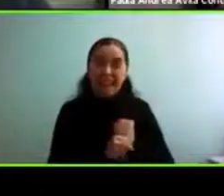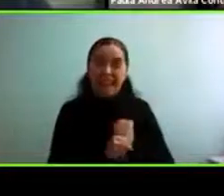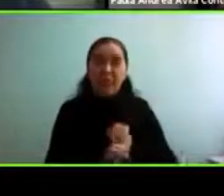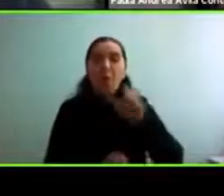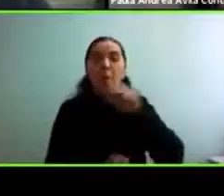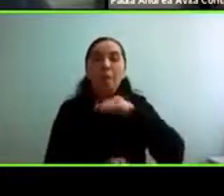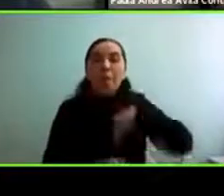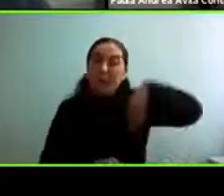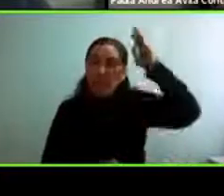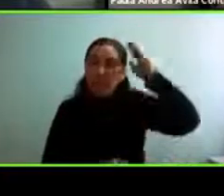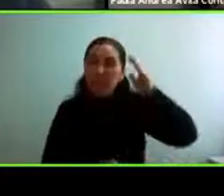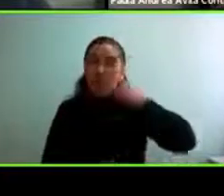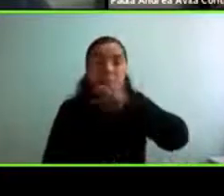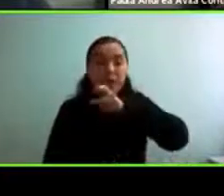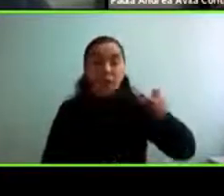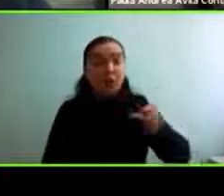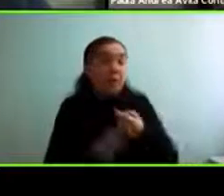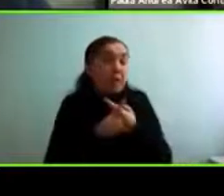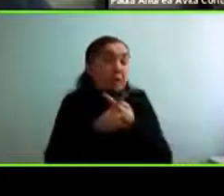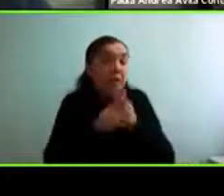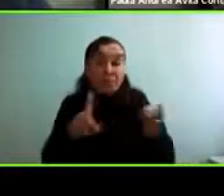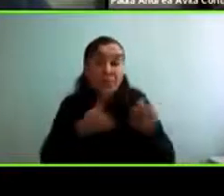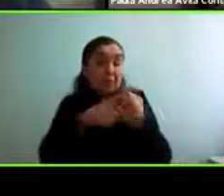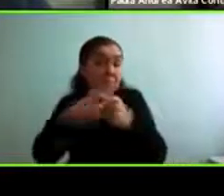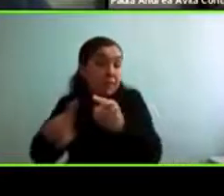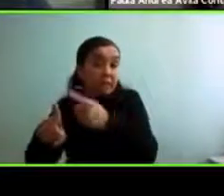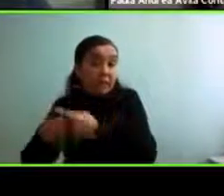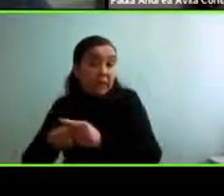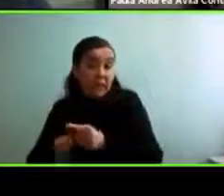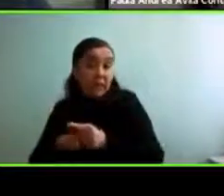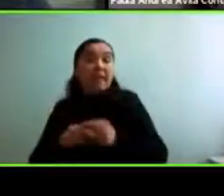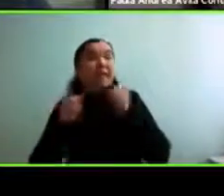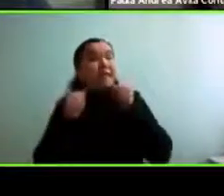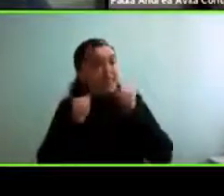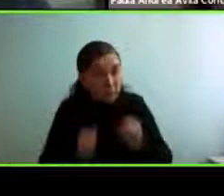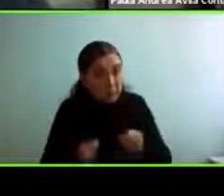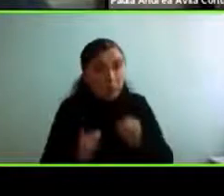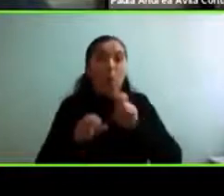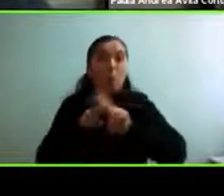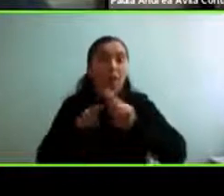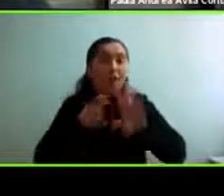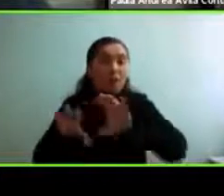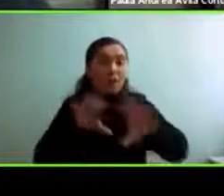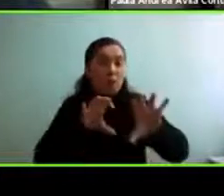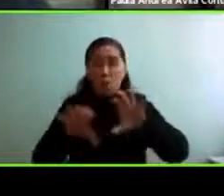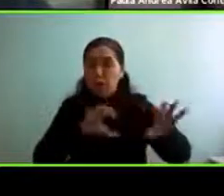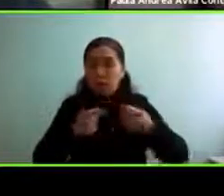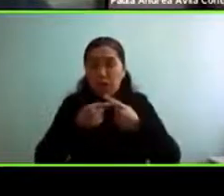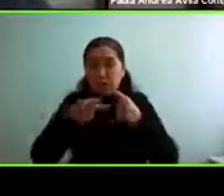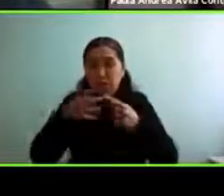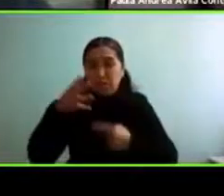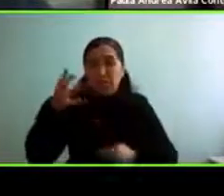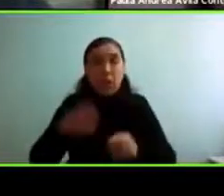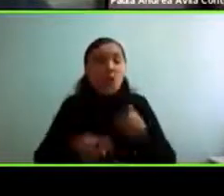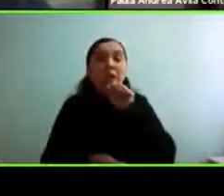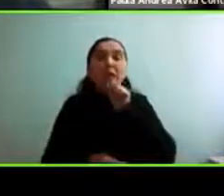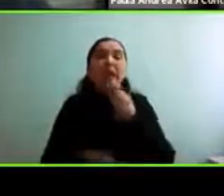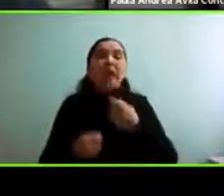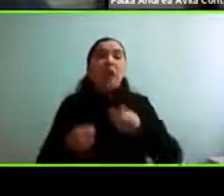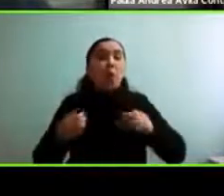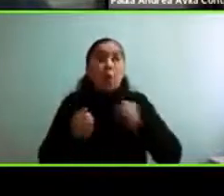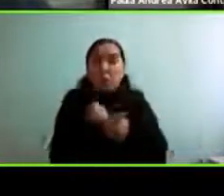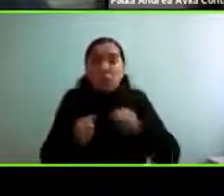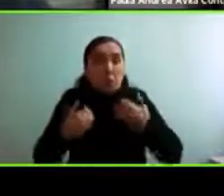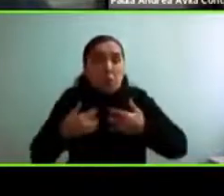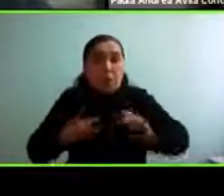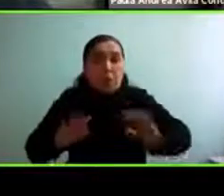es muy variable, se pueden hacer muchas cosas y no es que no se puede hacer nada, es que era mi